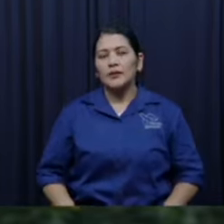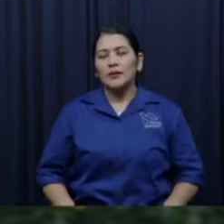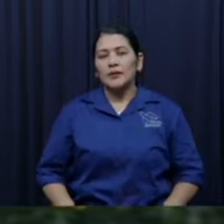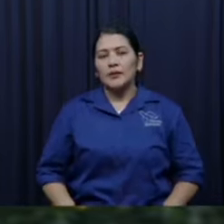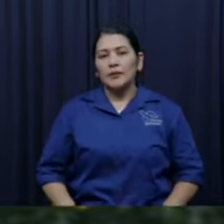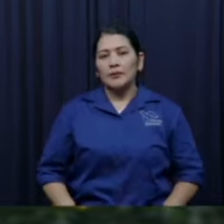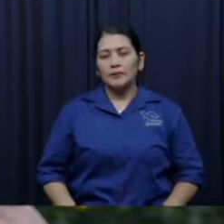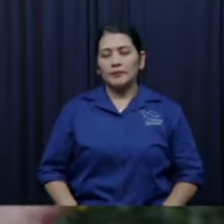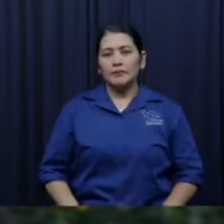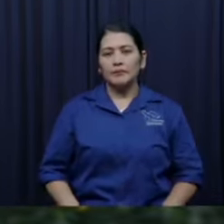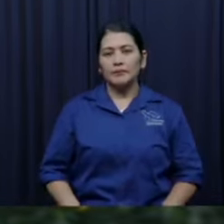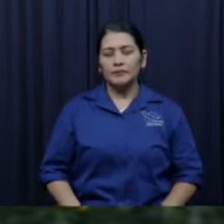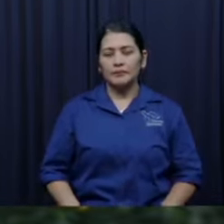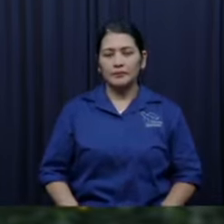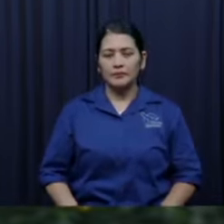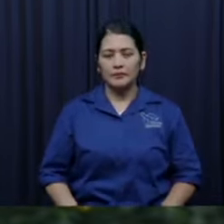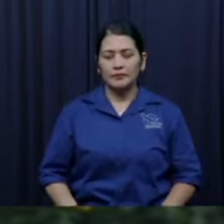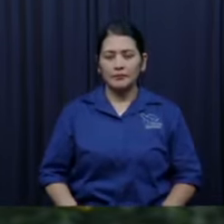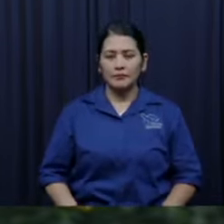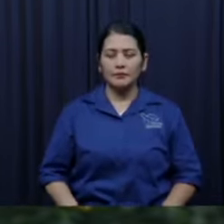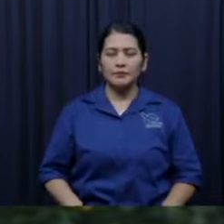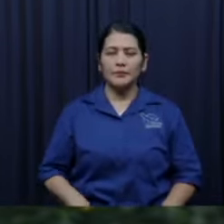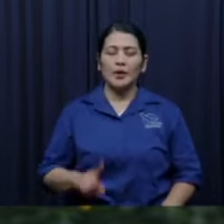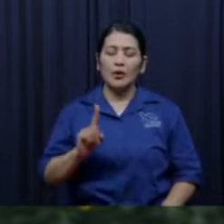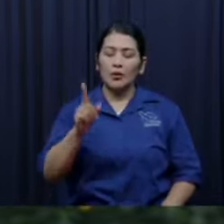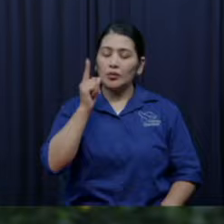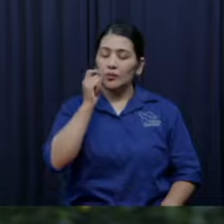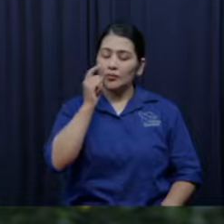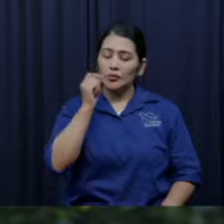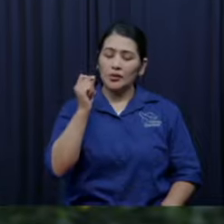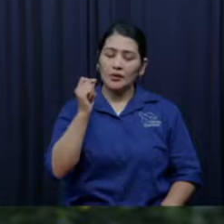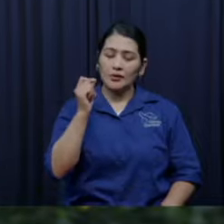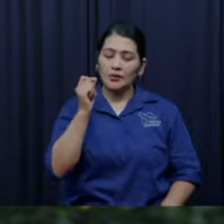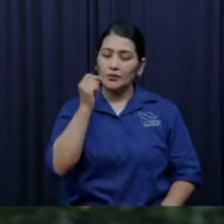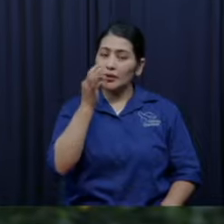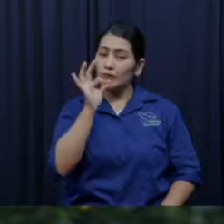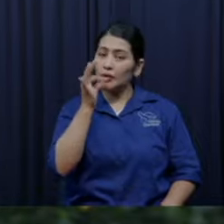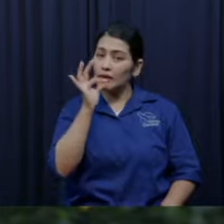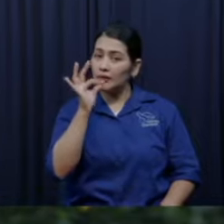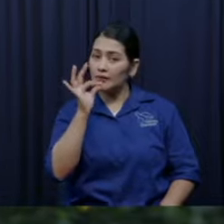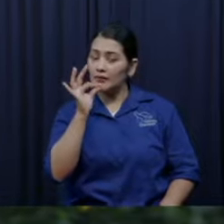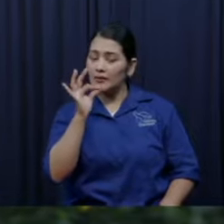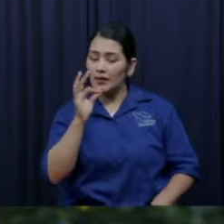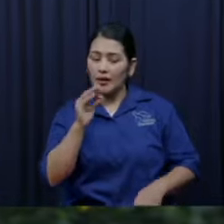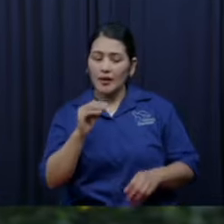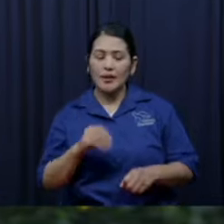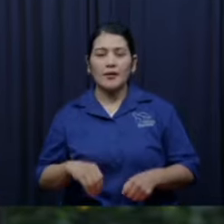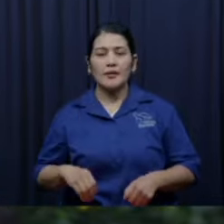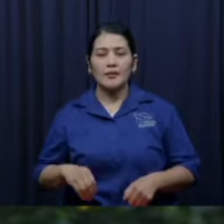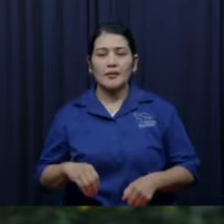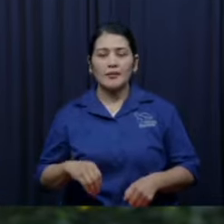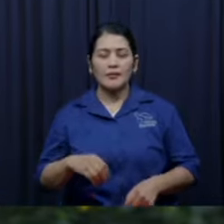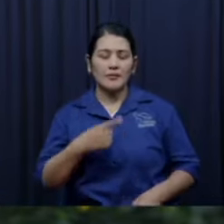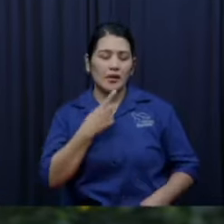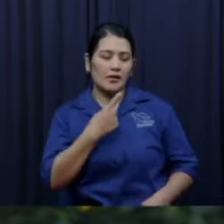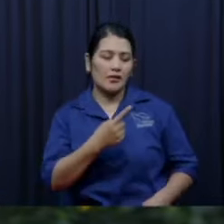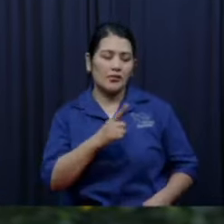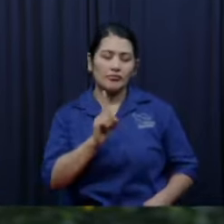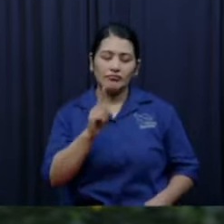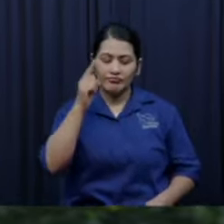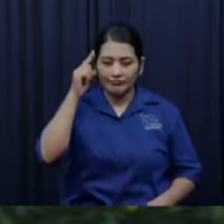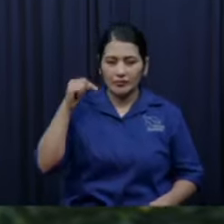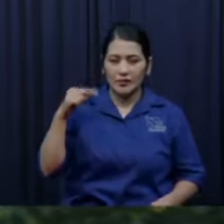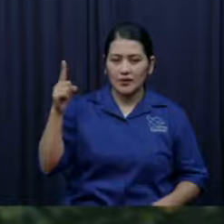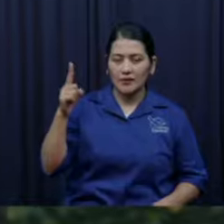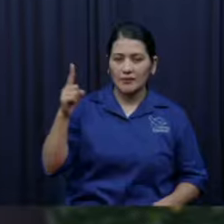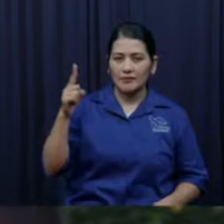y tengo no sé cuántos hijos y me va me va duro pero siempre que llego a la iglesia